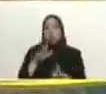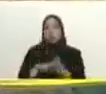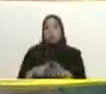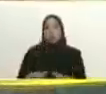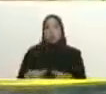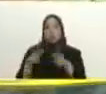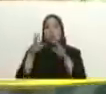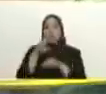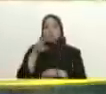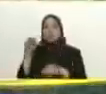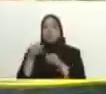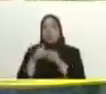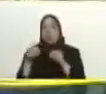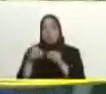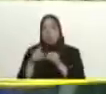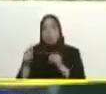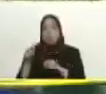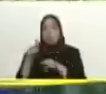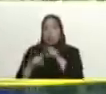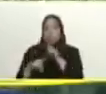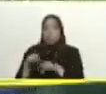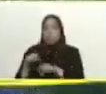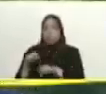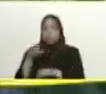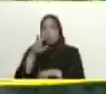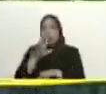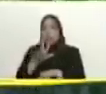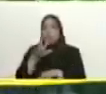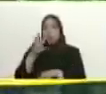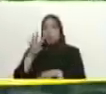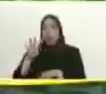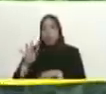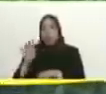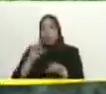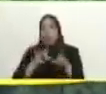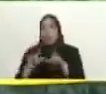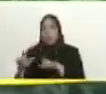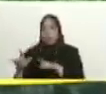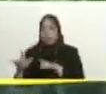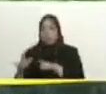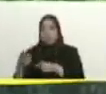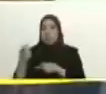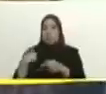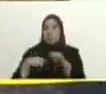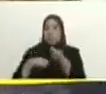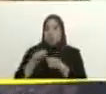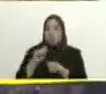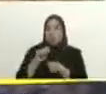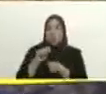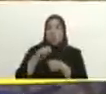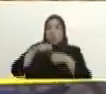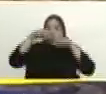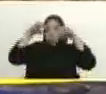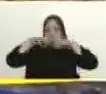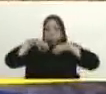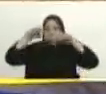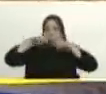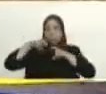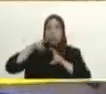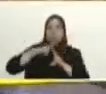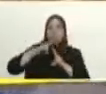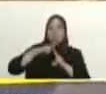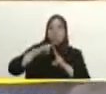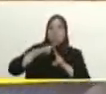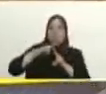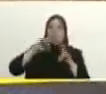doscientos mil dólares para reparar máquinas reparamos cincuenta y un máquinas pero por la dinámica de la cantidad de ríos que tiene el Táchira bueno las máquinas